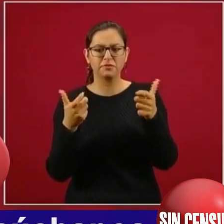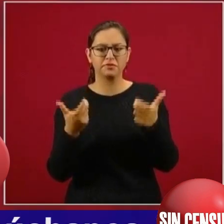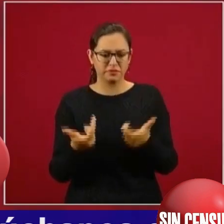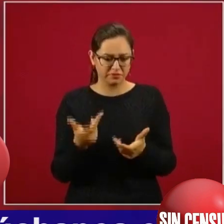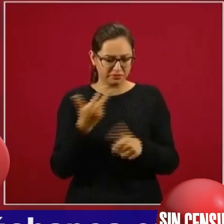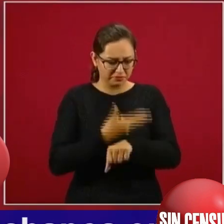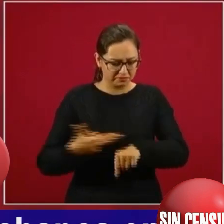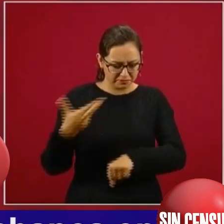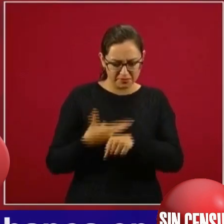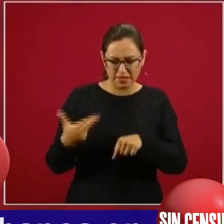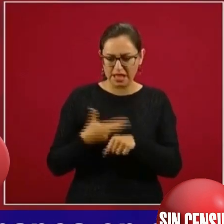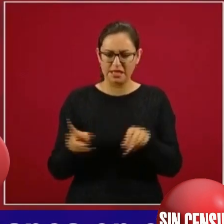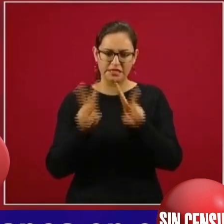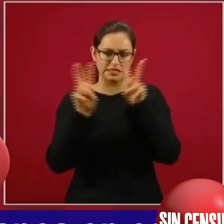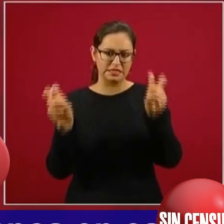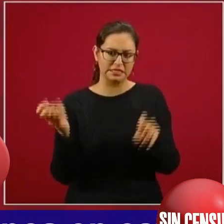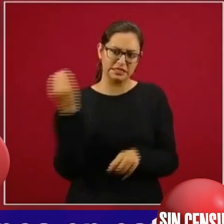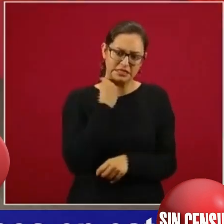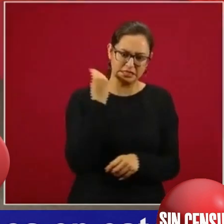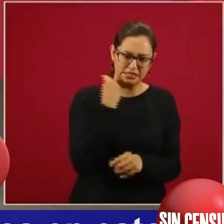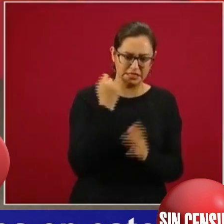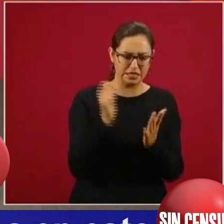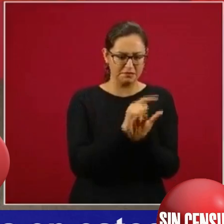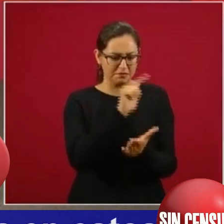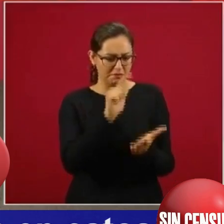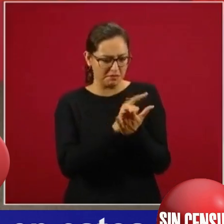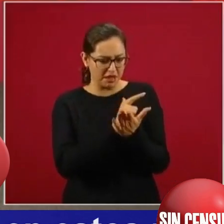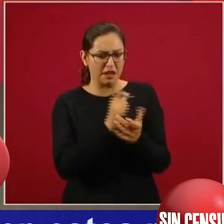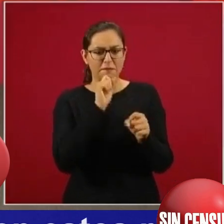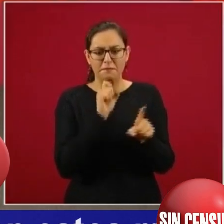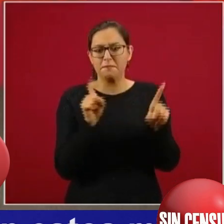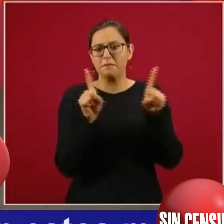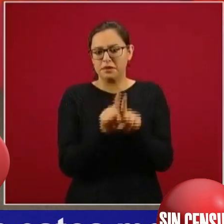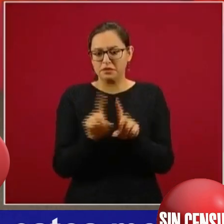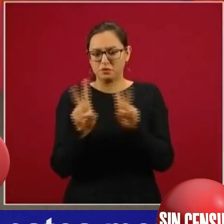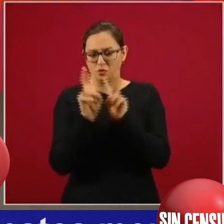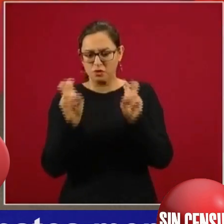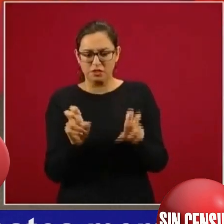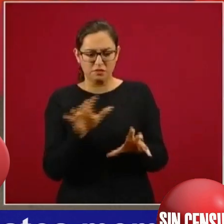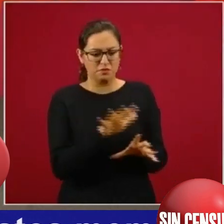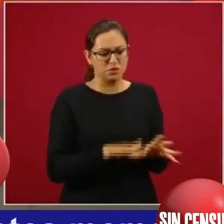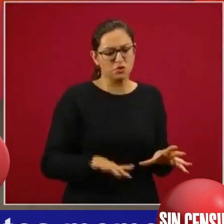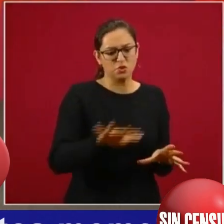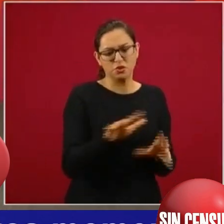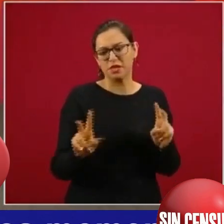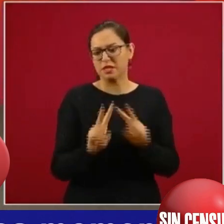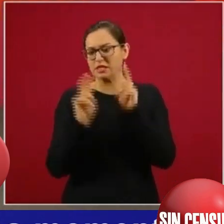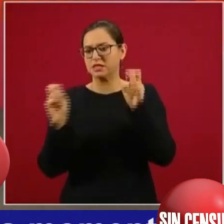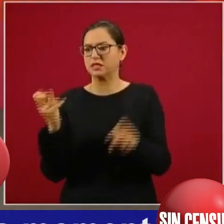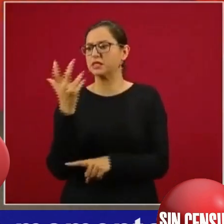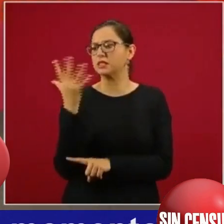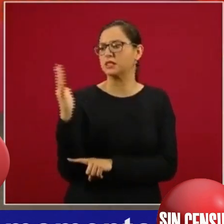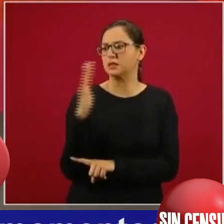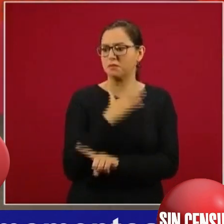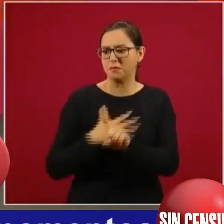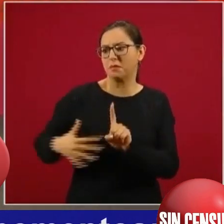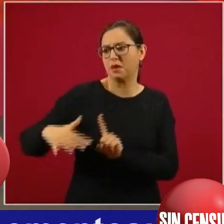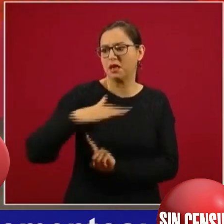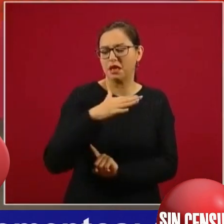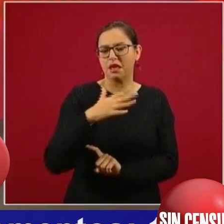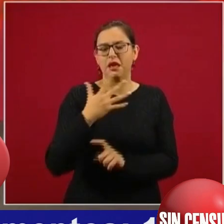jurídico, en lo social, en lo ecológico, y